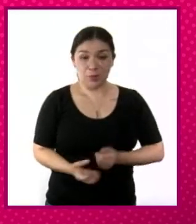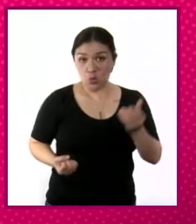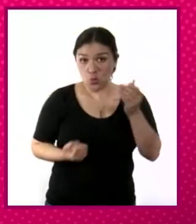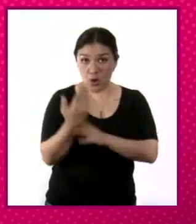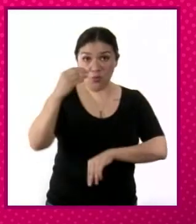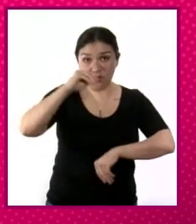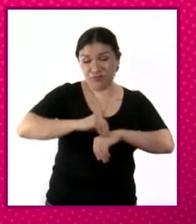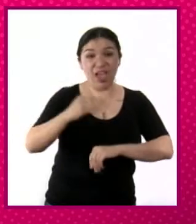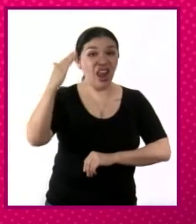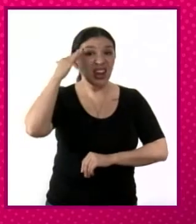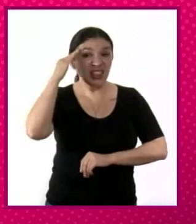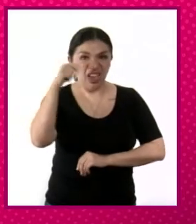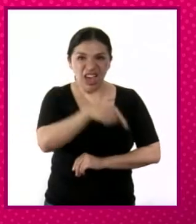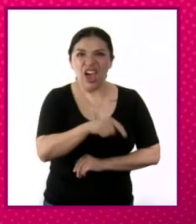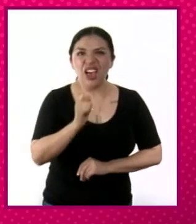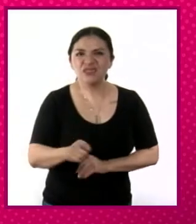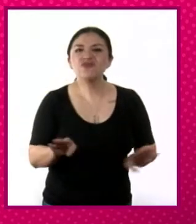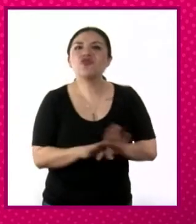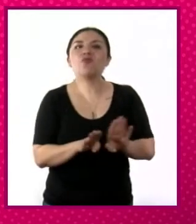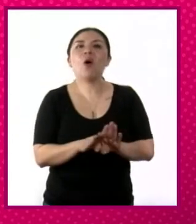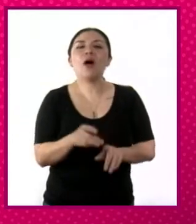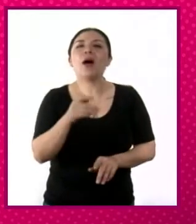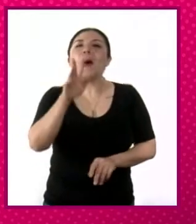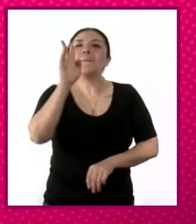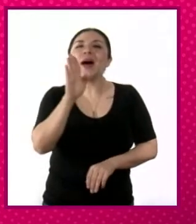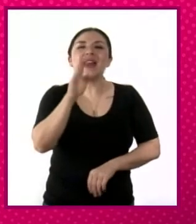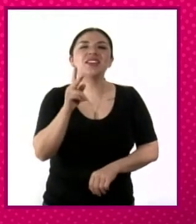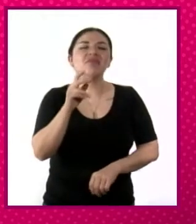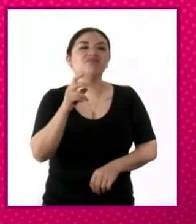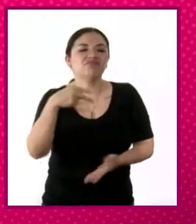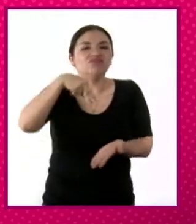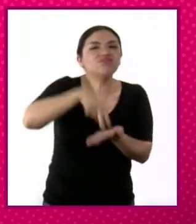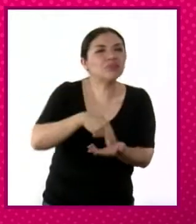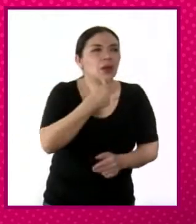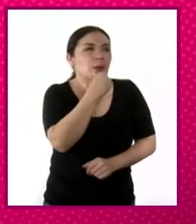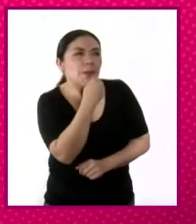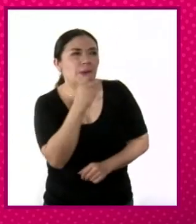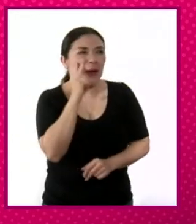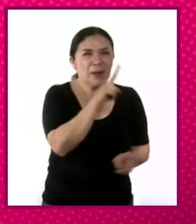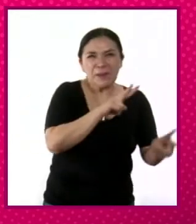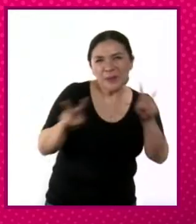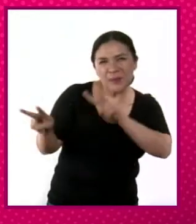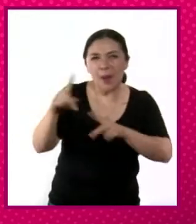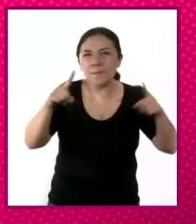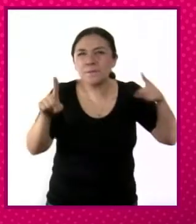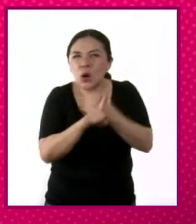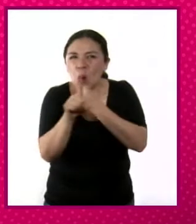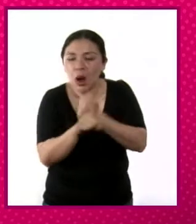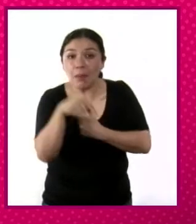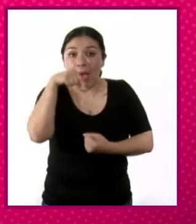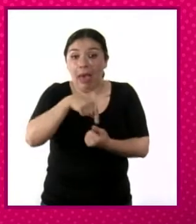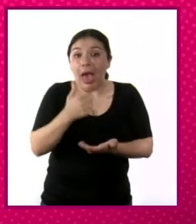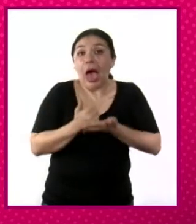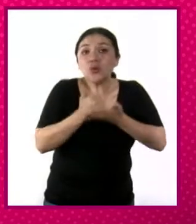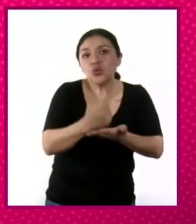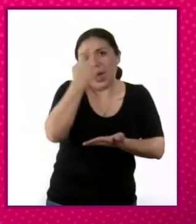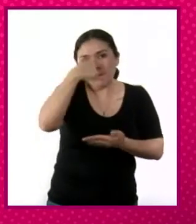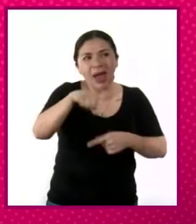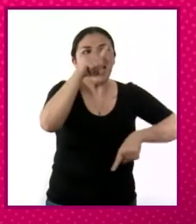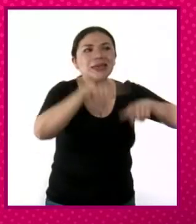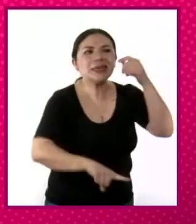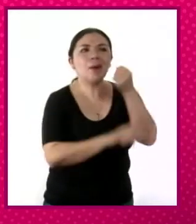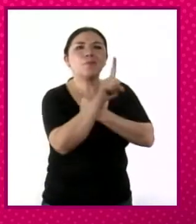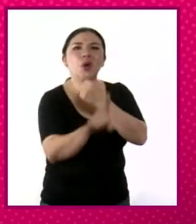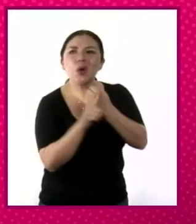líder, que funciona como un árbitro al interior del partido, resuelve los conflictos, resuelve las disputas,